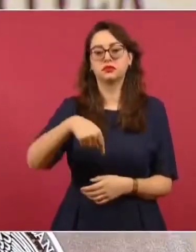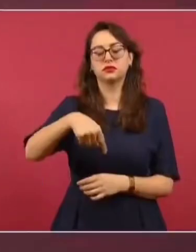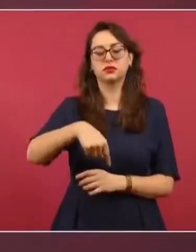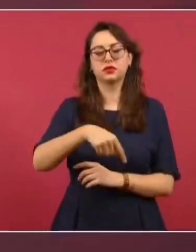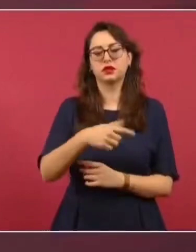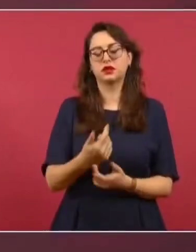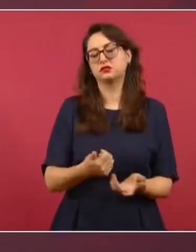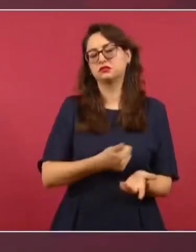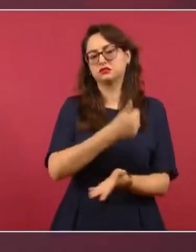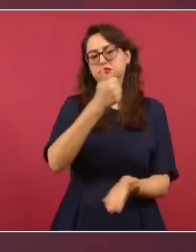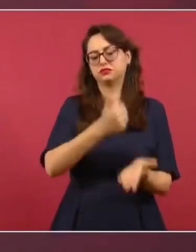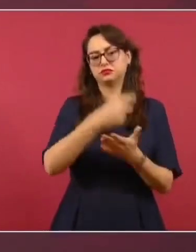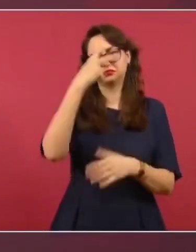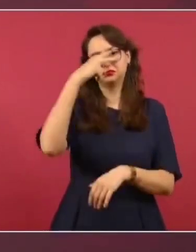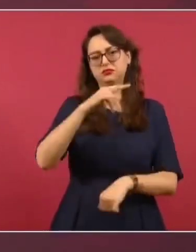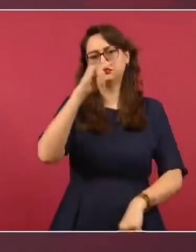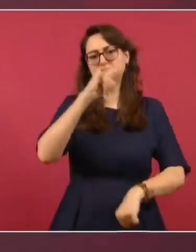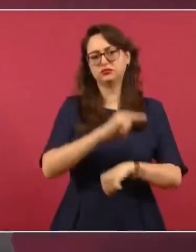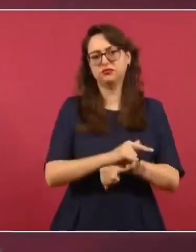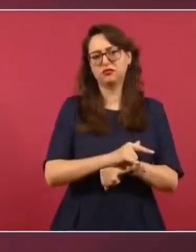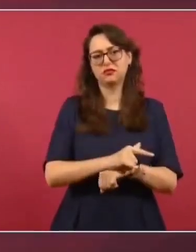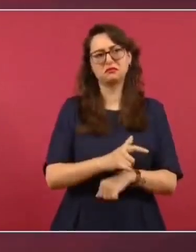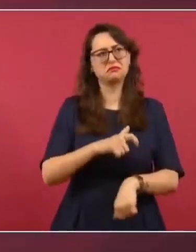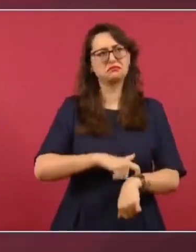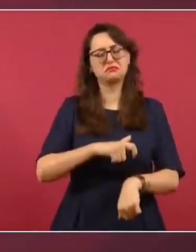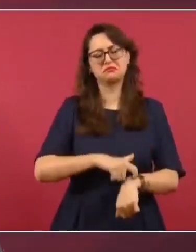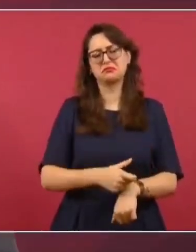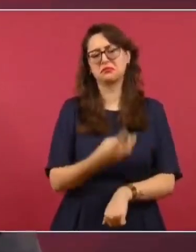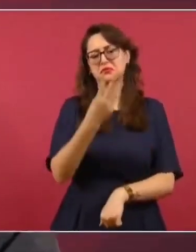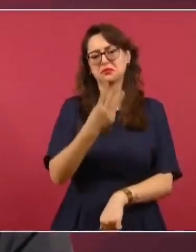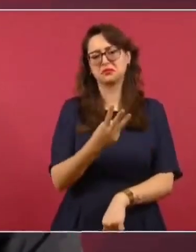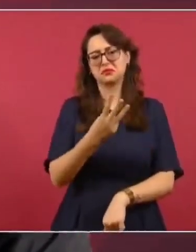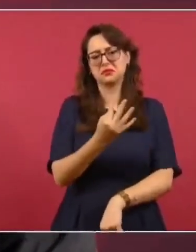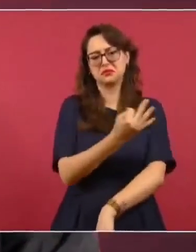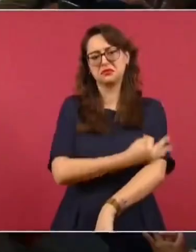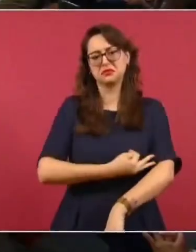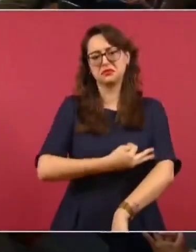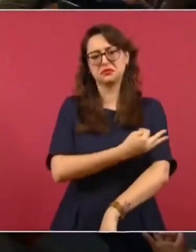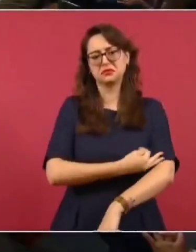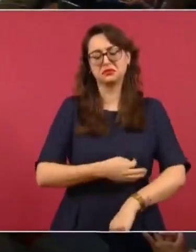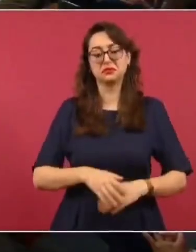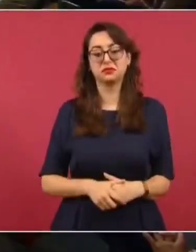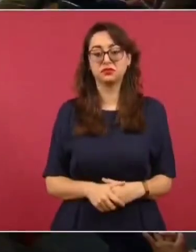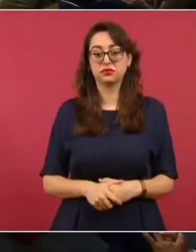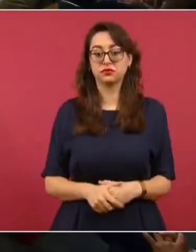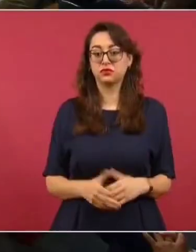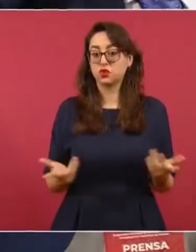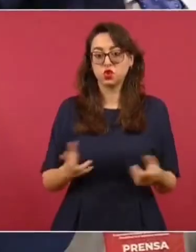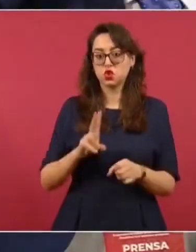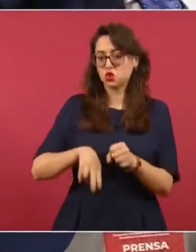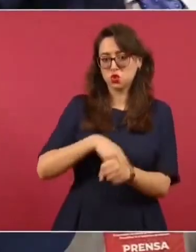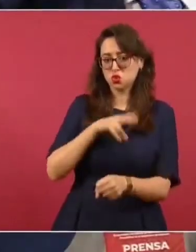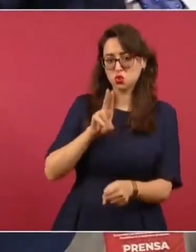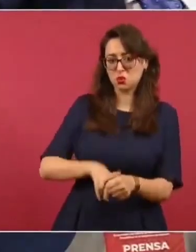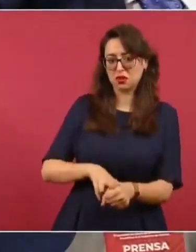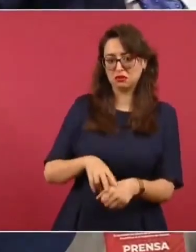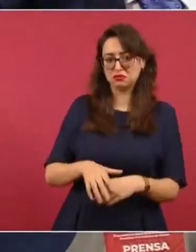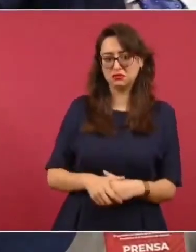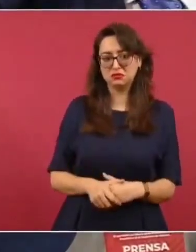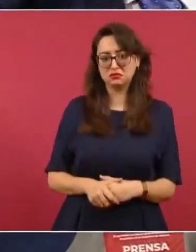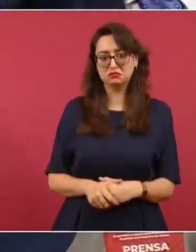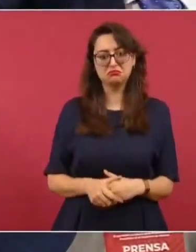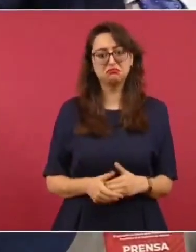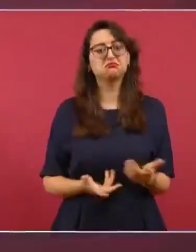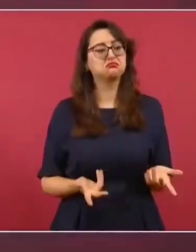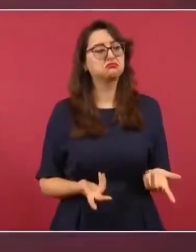México, y estaba arribando al filo de las tres de la tarde aproximadamente. O sea, ¿lo hizo de manera normal, como cuando concluyó una gira? Era